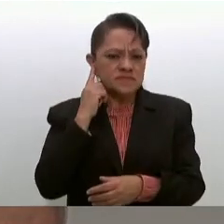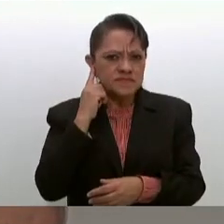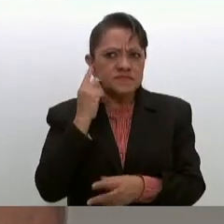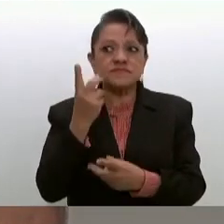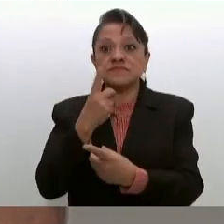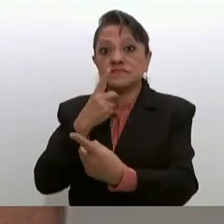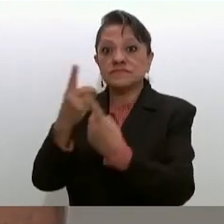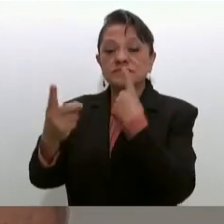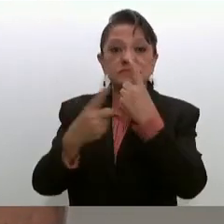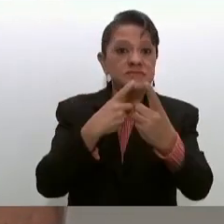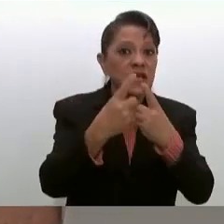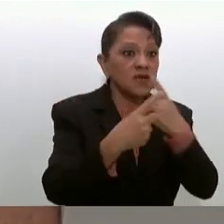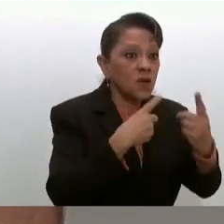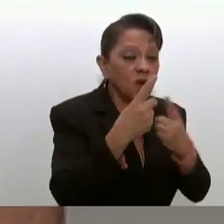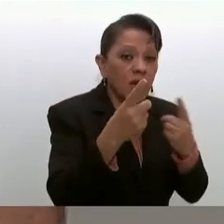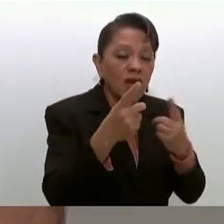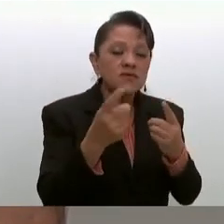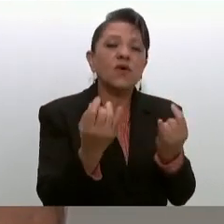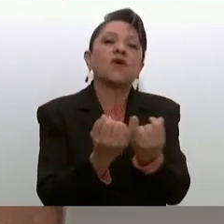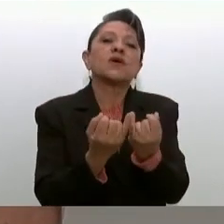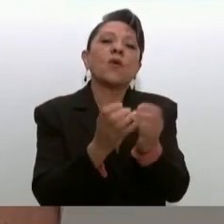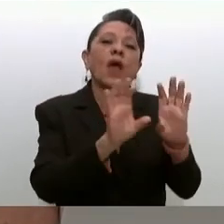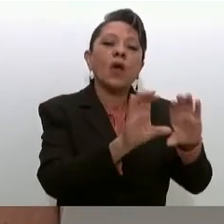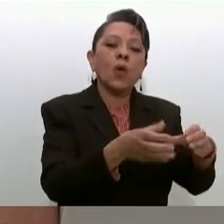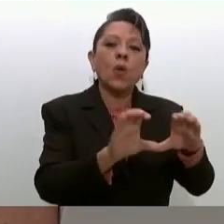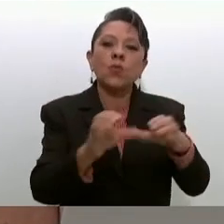dialogado con las comunidades de Morelos,